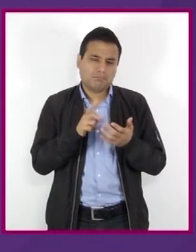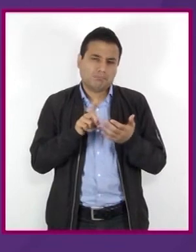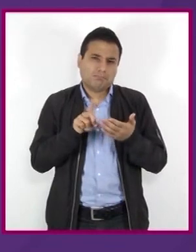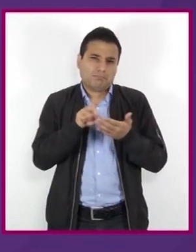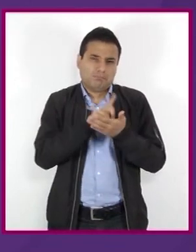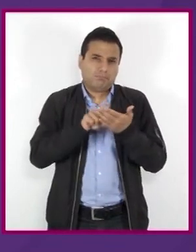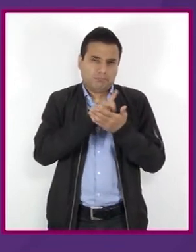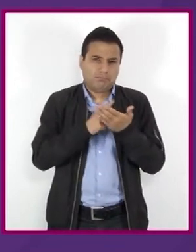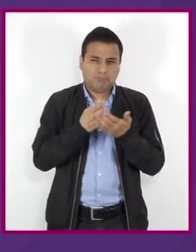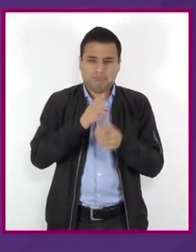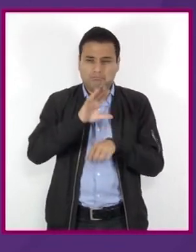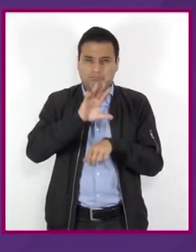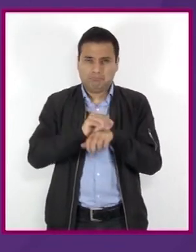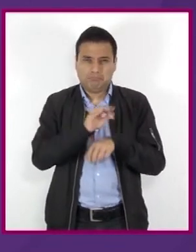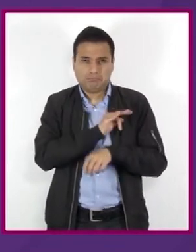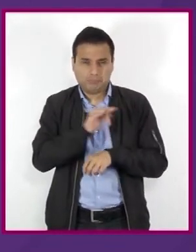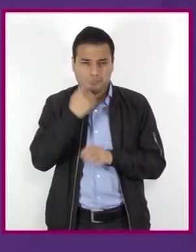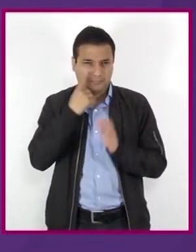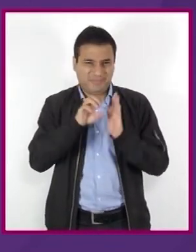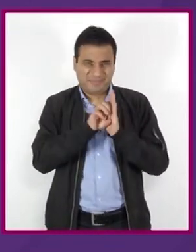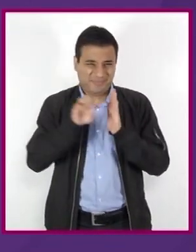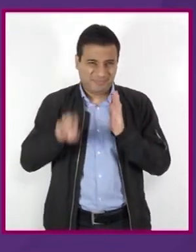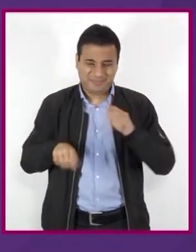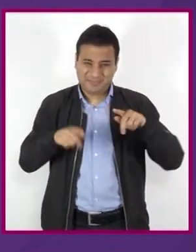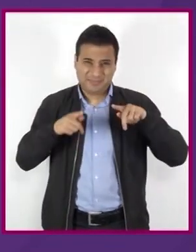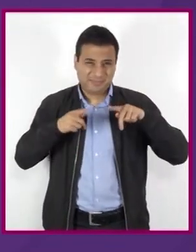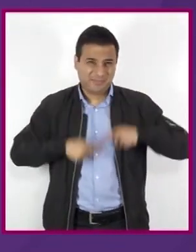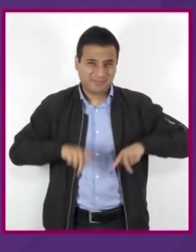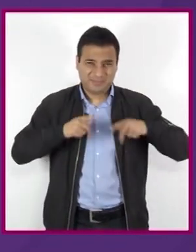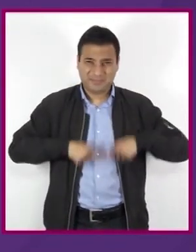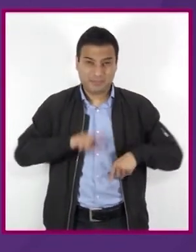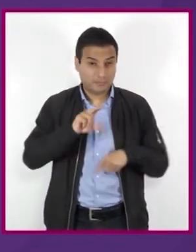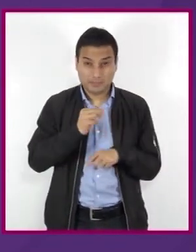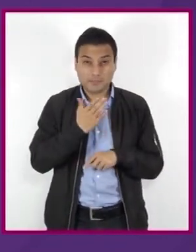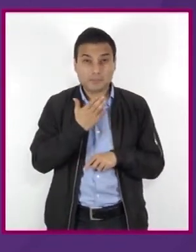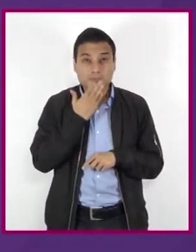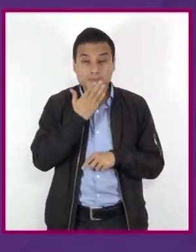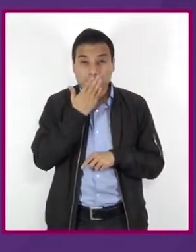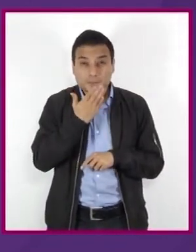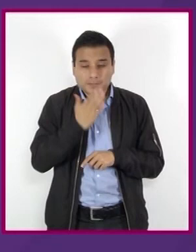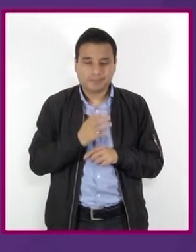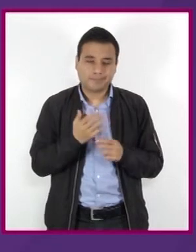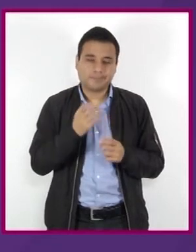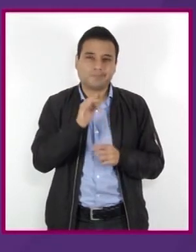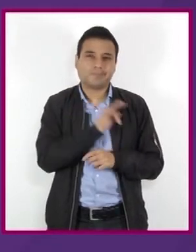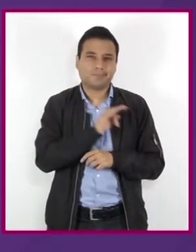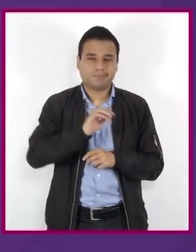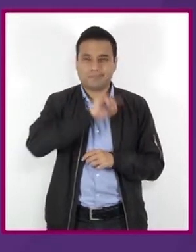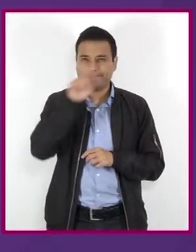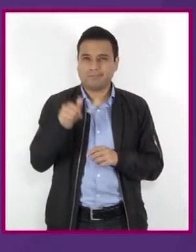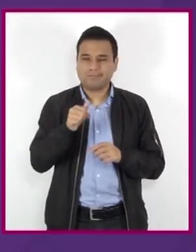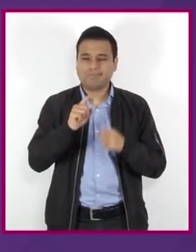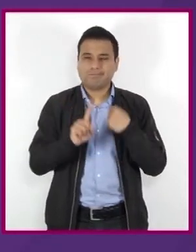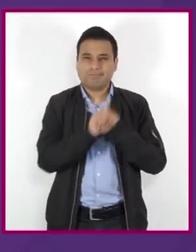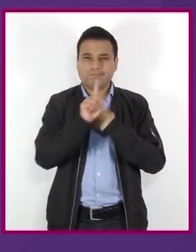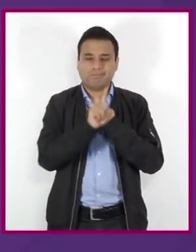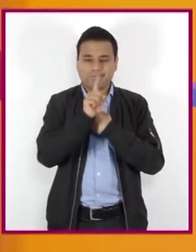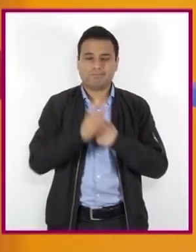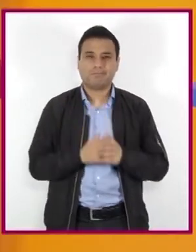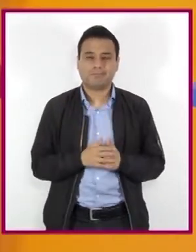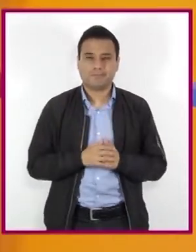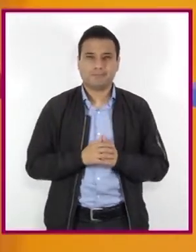industrial. Cuando se usan de manera errónea, pueden producir adicción e innumerables daños al organismo, incluyendo la muerte.